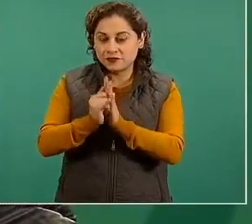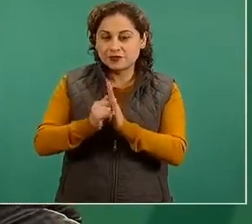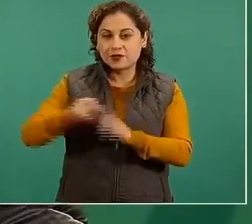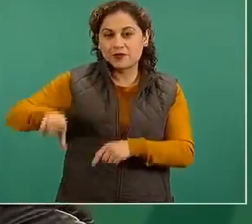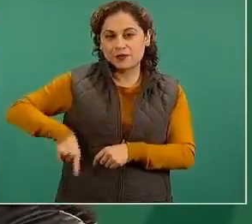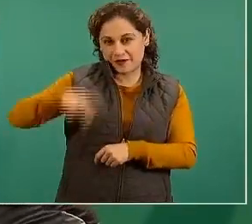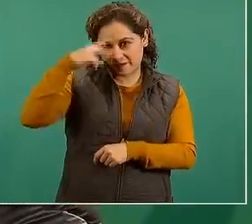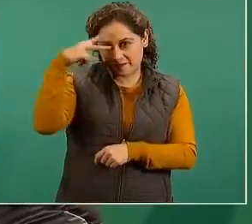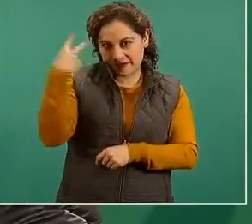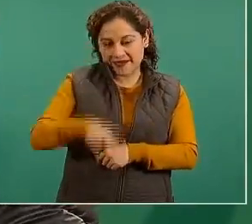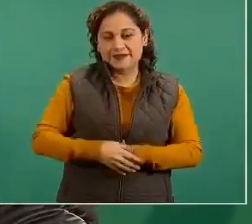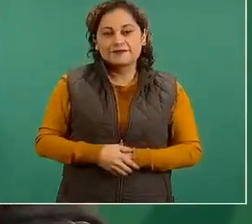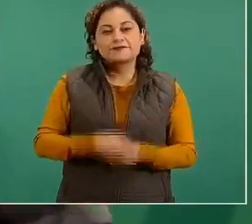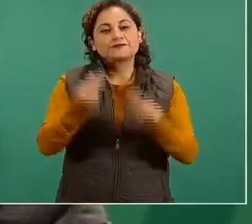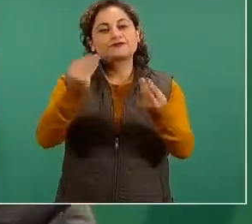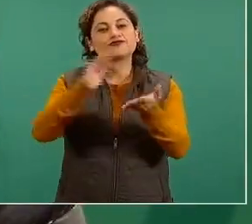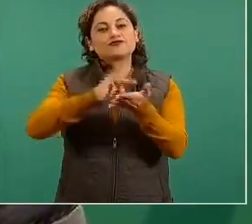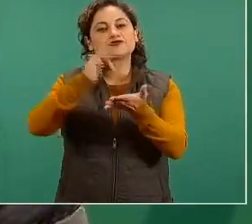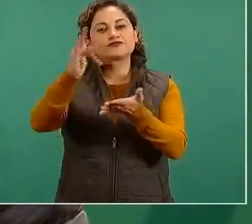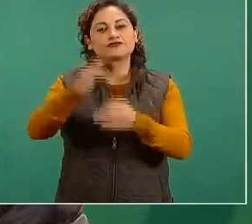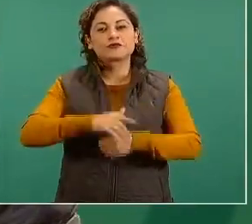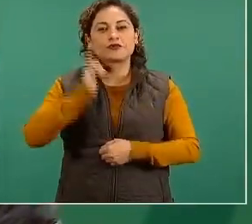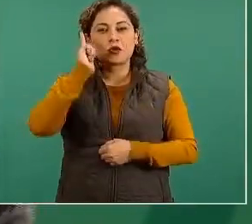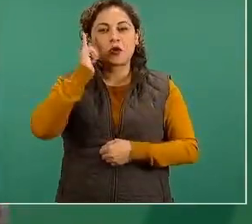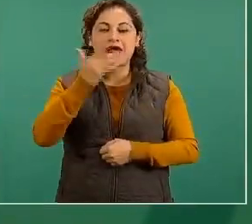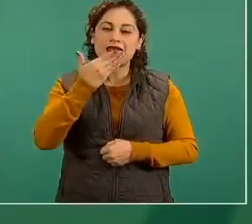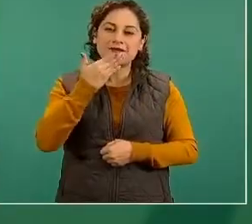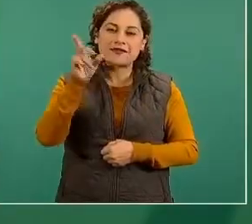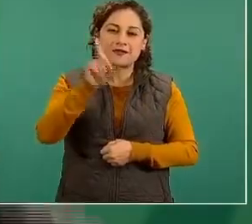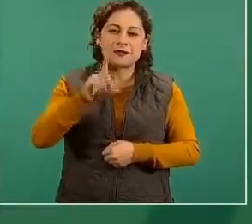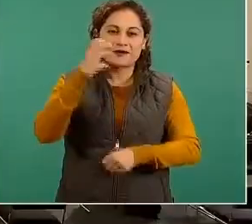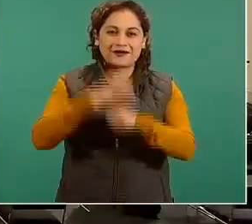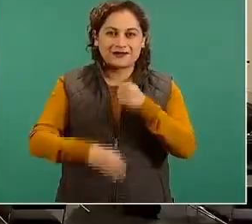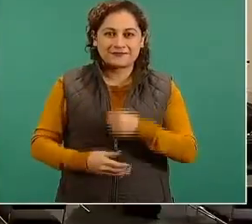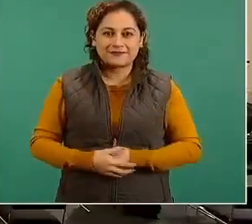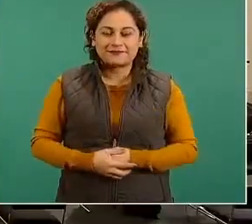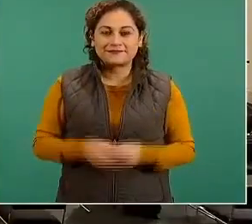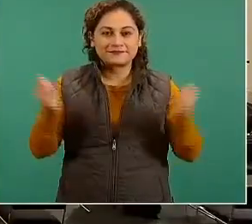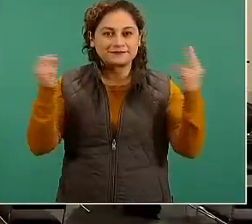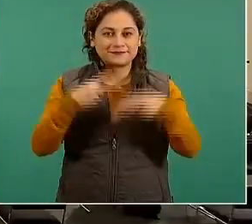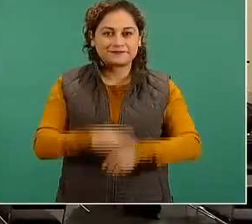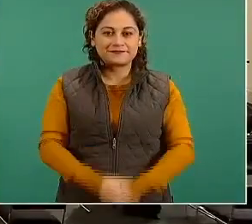muchas gracias que terminen muy bien su domingo hasta pronto gracias